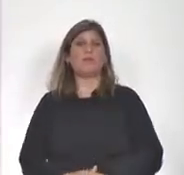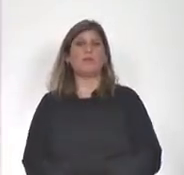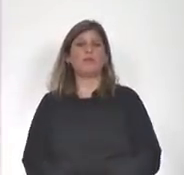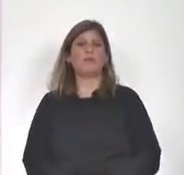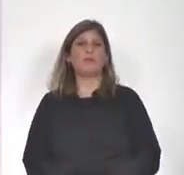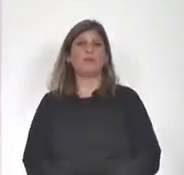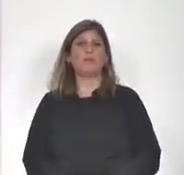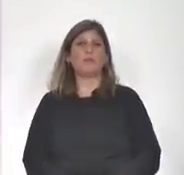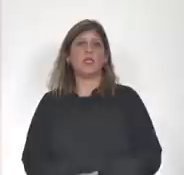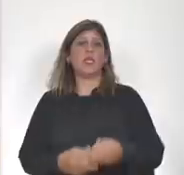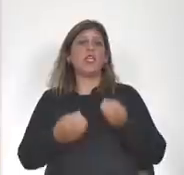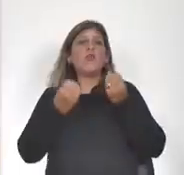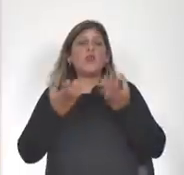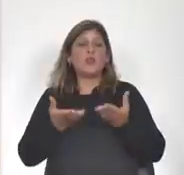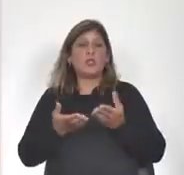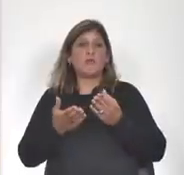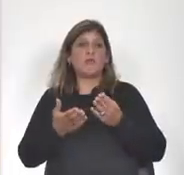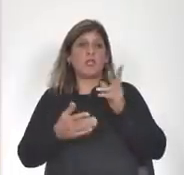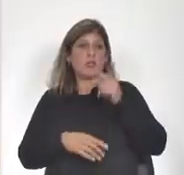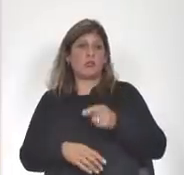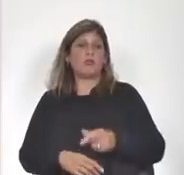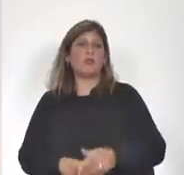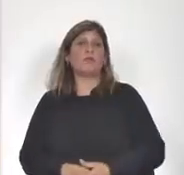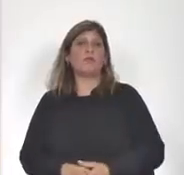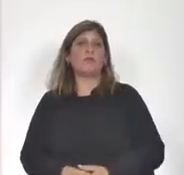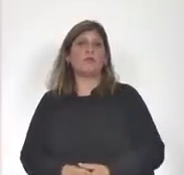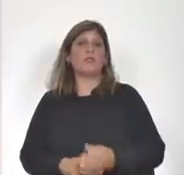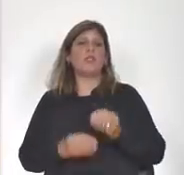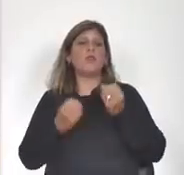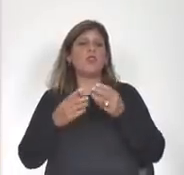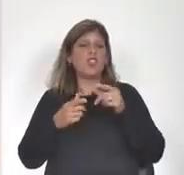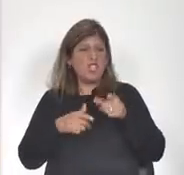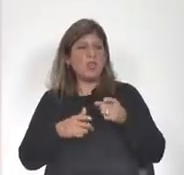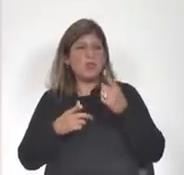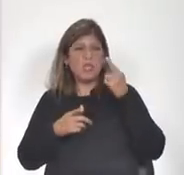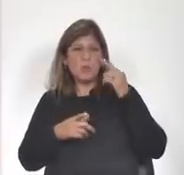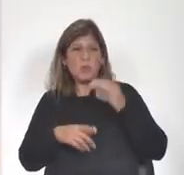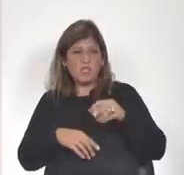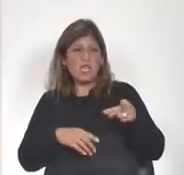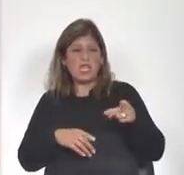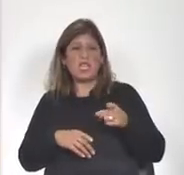y en ese caso por qué razones considera correcta la renuncia